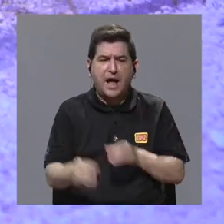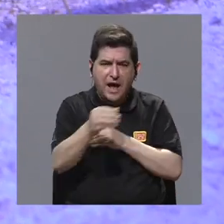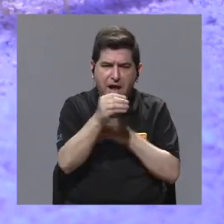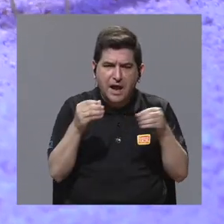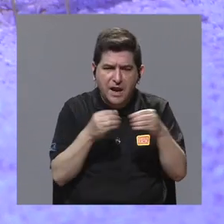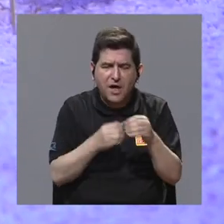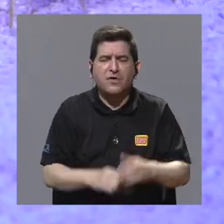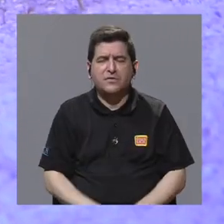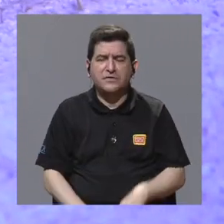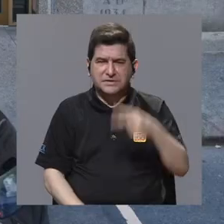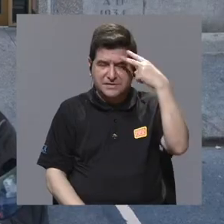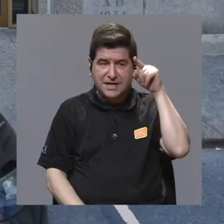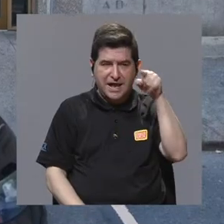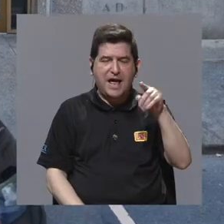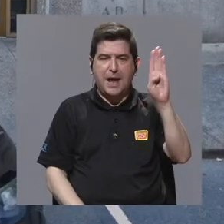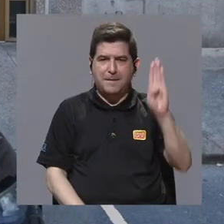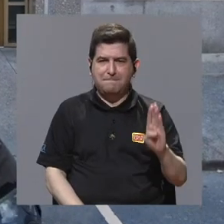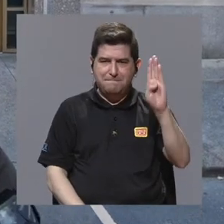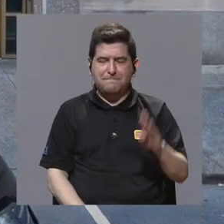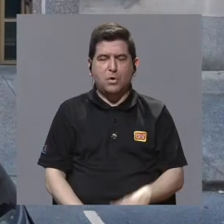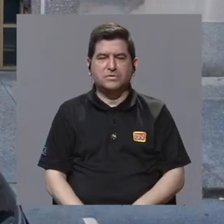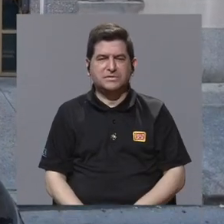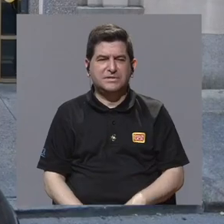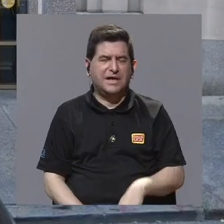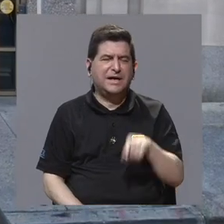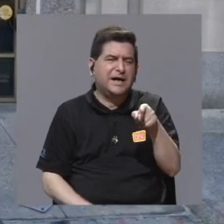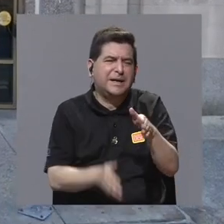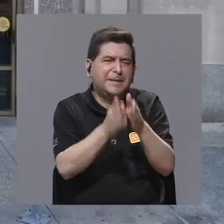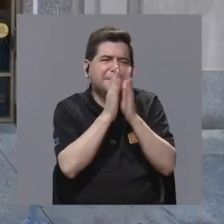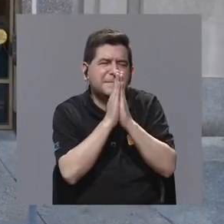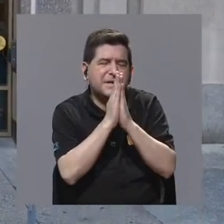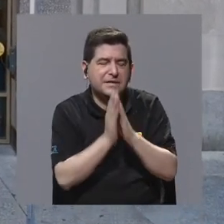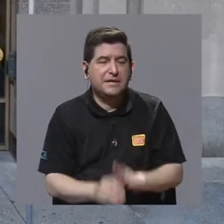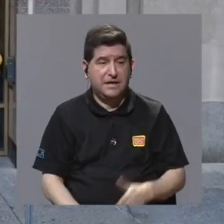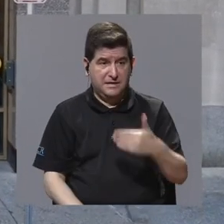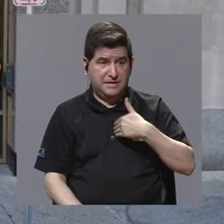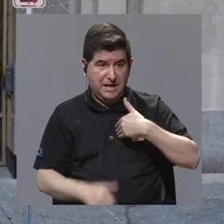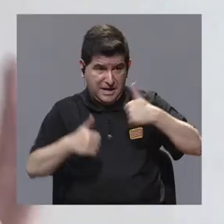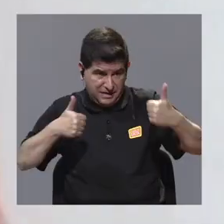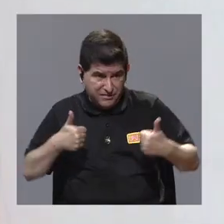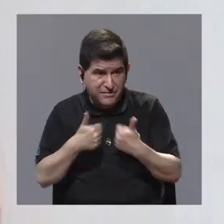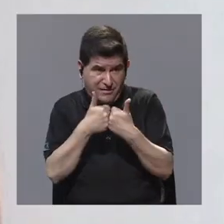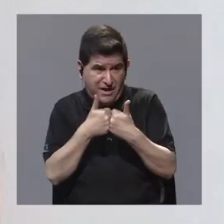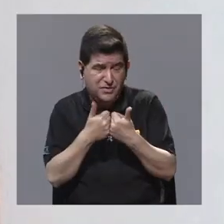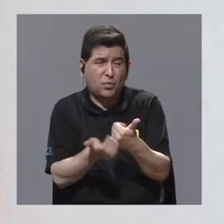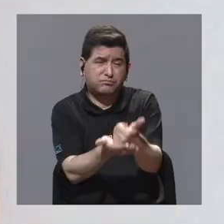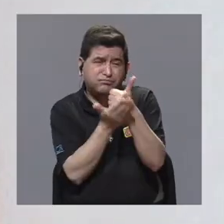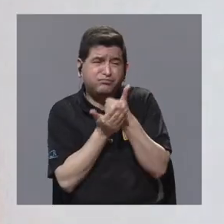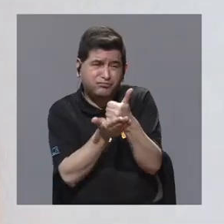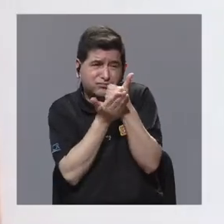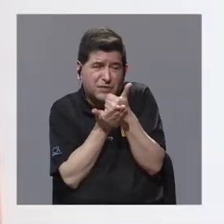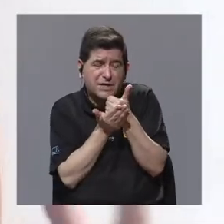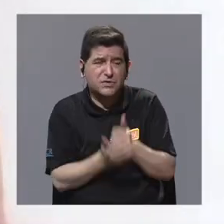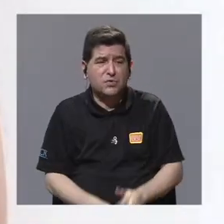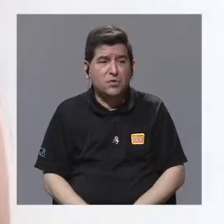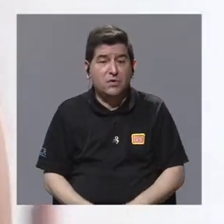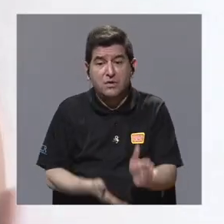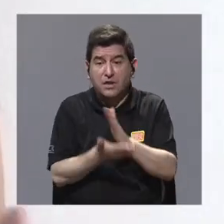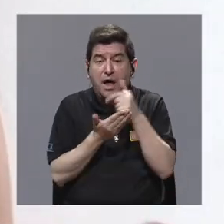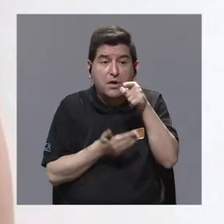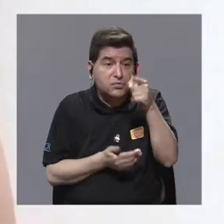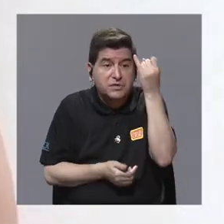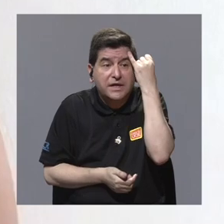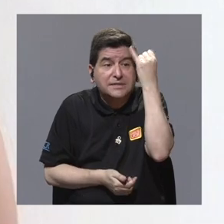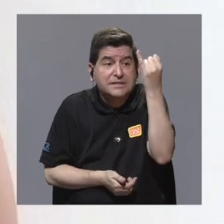Entonces, el consulado mexicano en Boston le toca la puerta a su diáspora y dice tenemos este red, ayúdennos a ver si